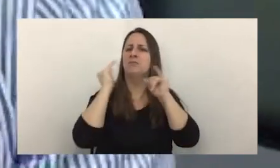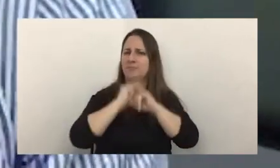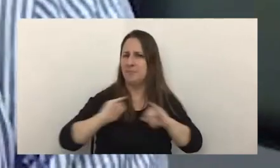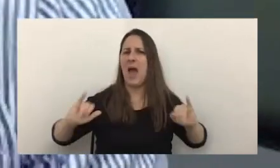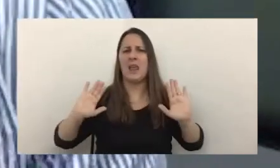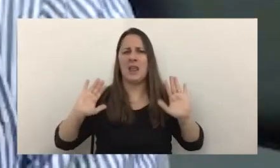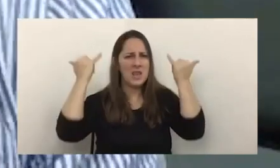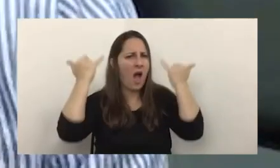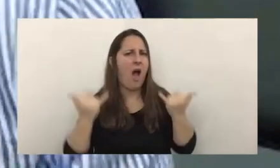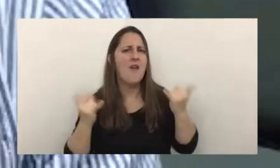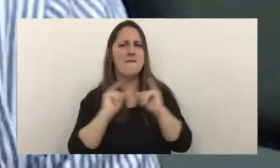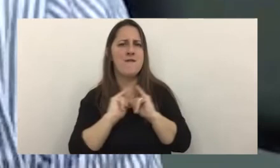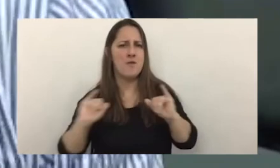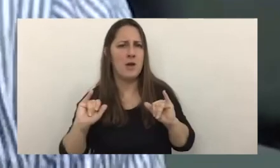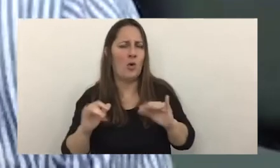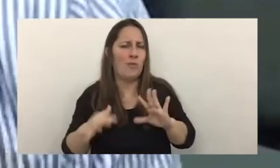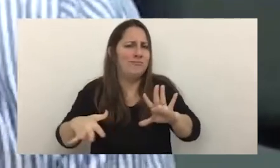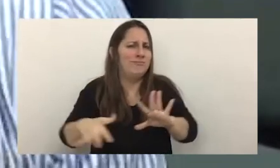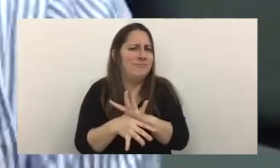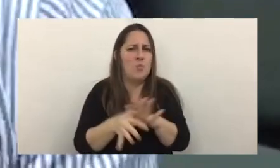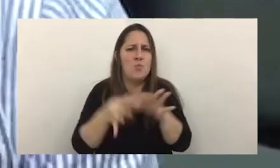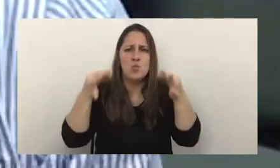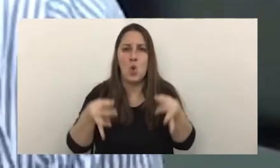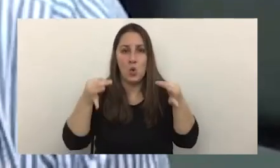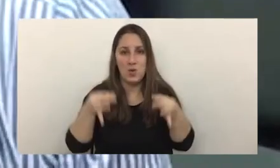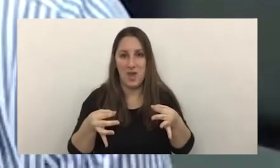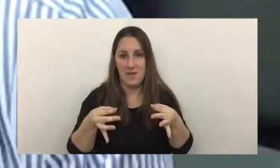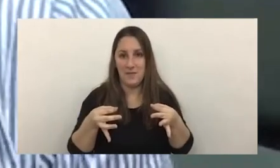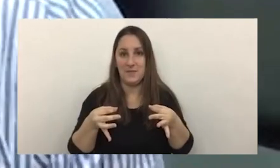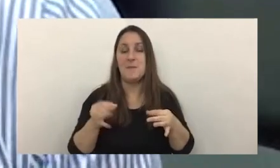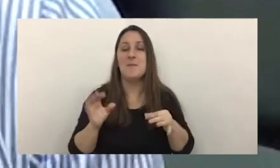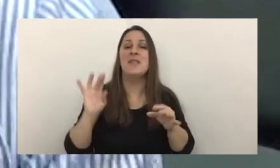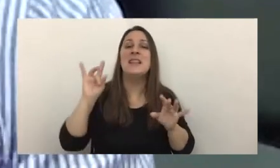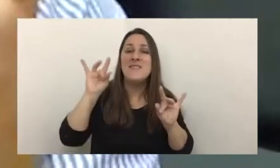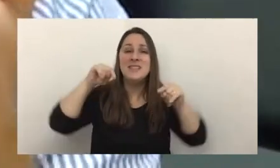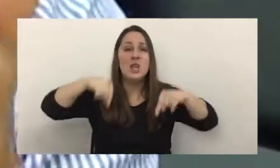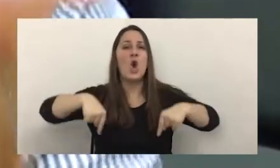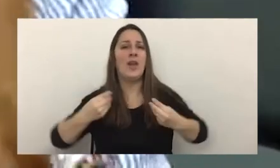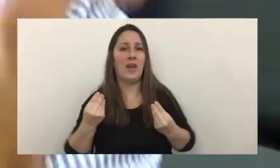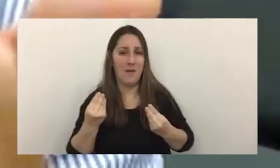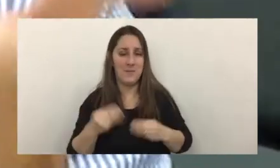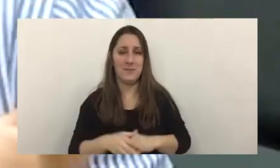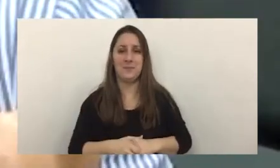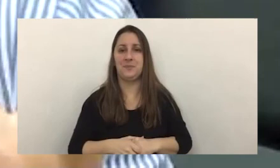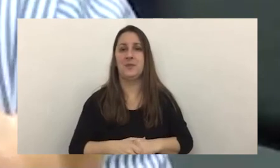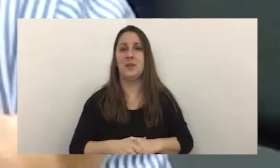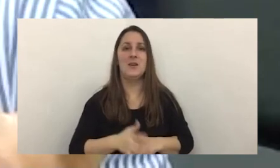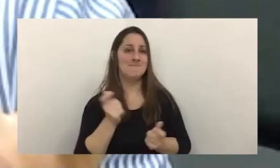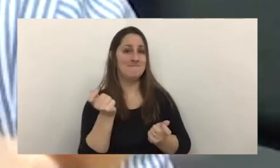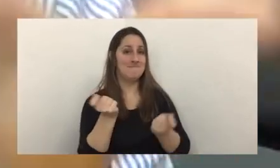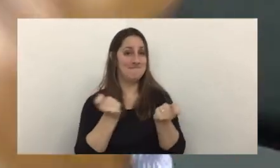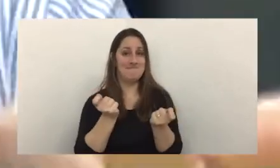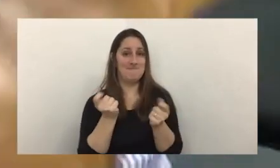asimilemoslo en eso son buenísimos la dificultad es hoy son innominadas